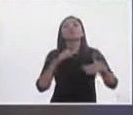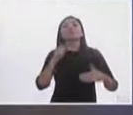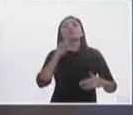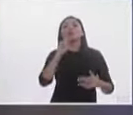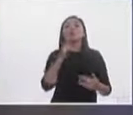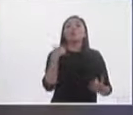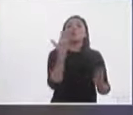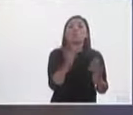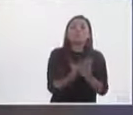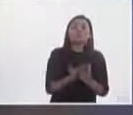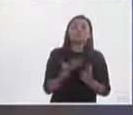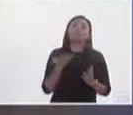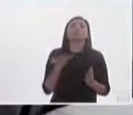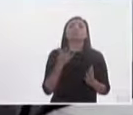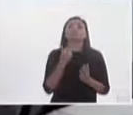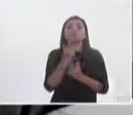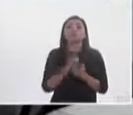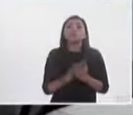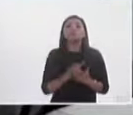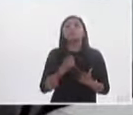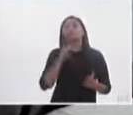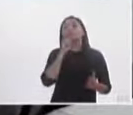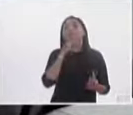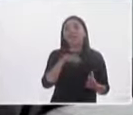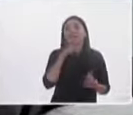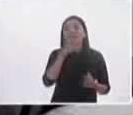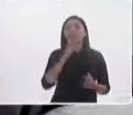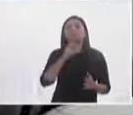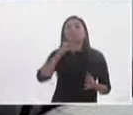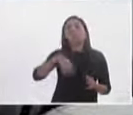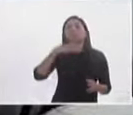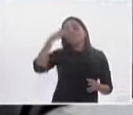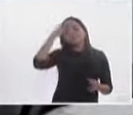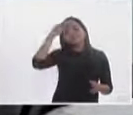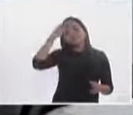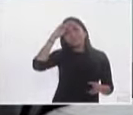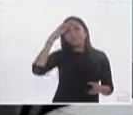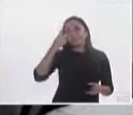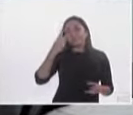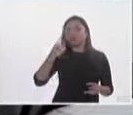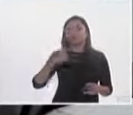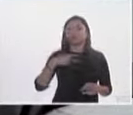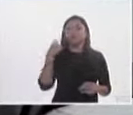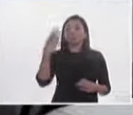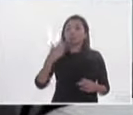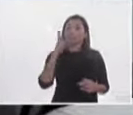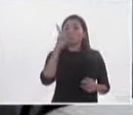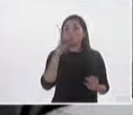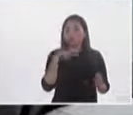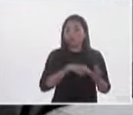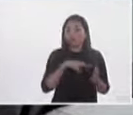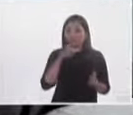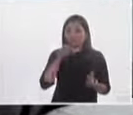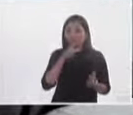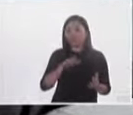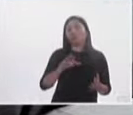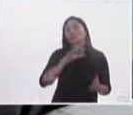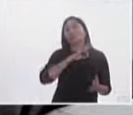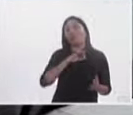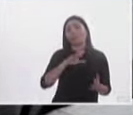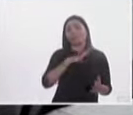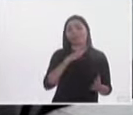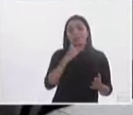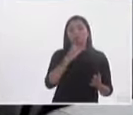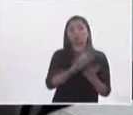construir propuestas y programas y sobre esa perspectiva pensar en que en el 2018 se pueda tener una